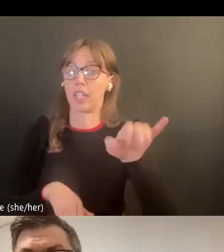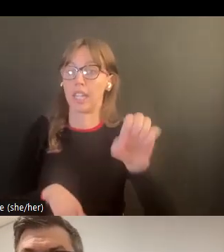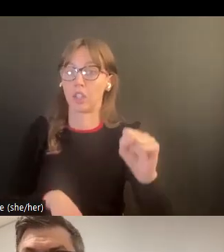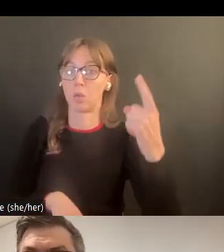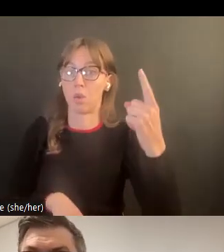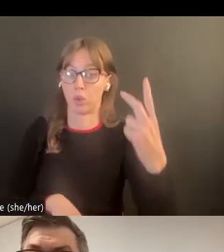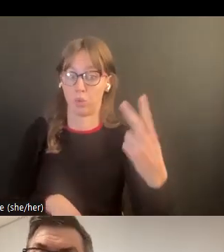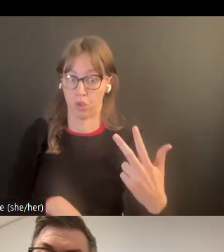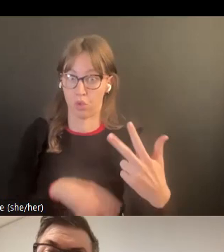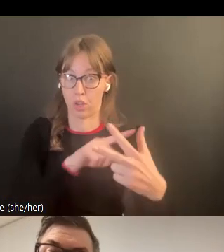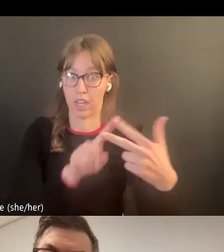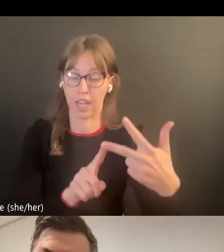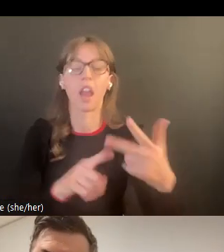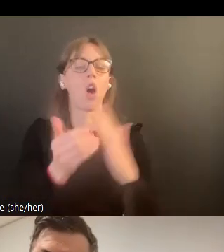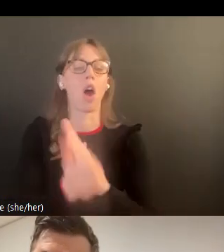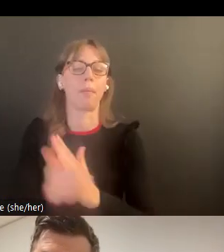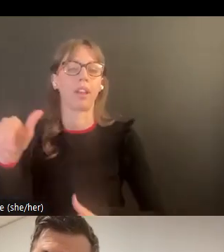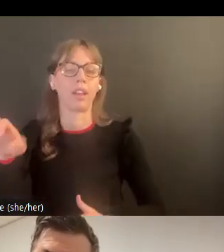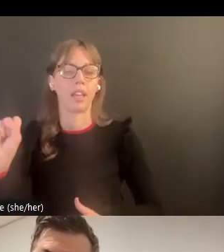Si contestan sí a una de las primeras tres preguntas,